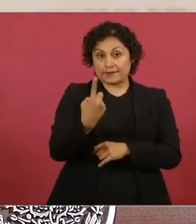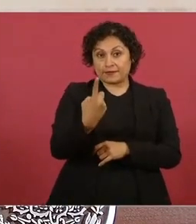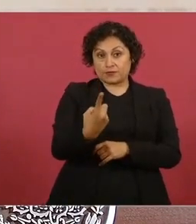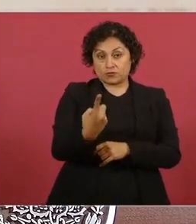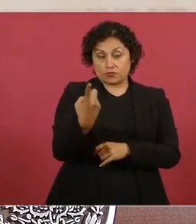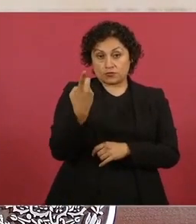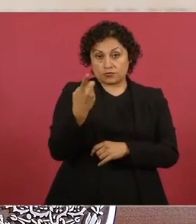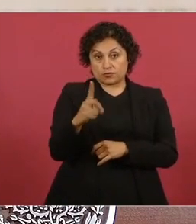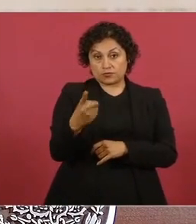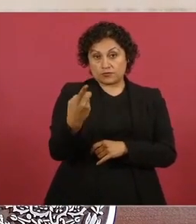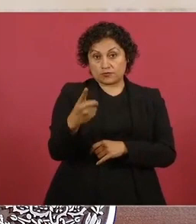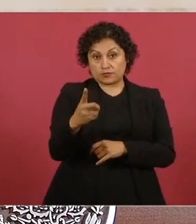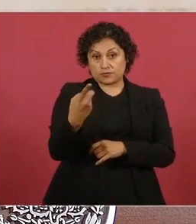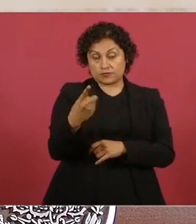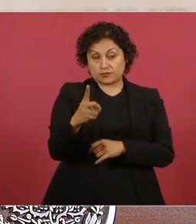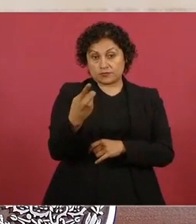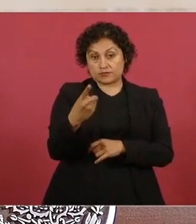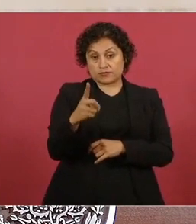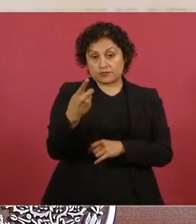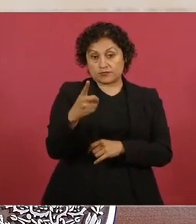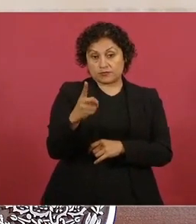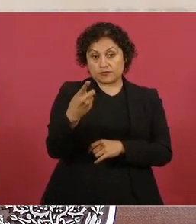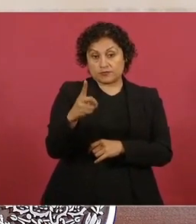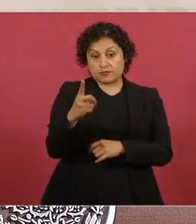de diciembre